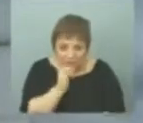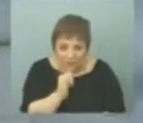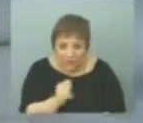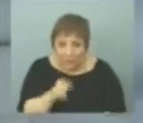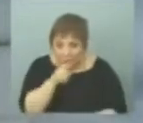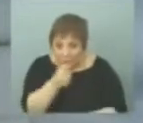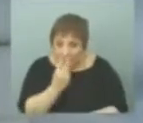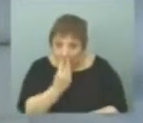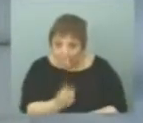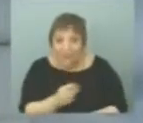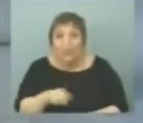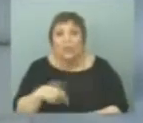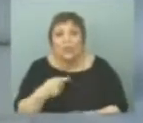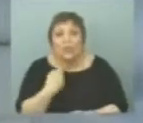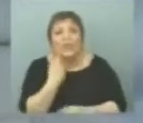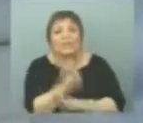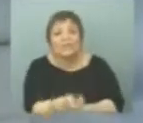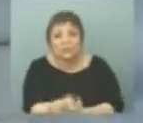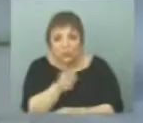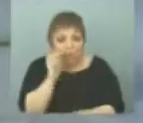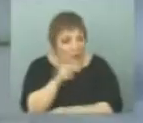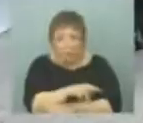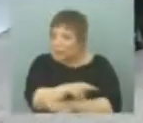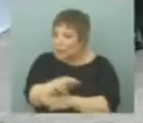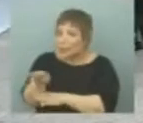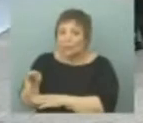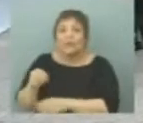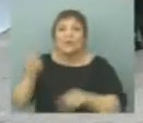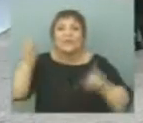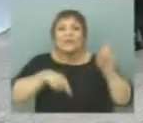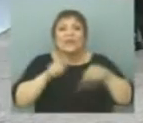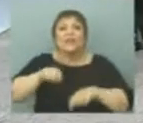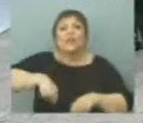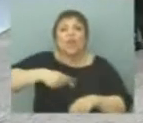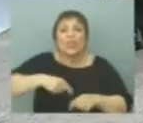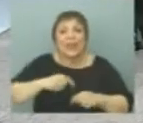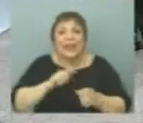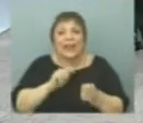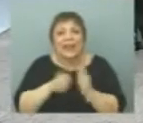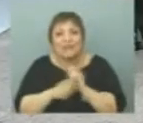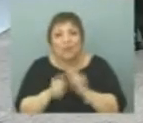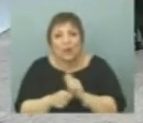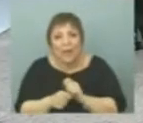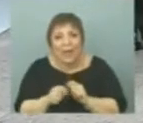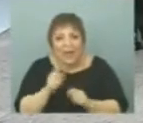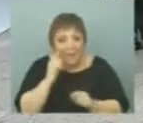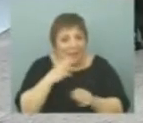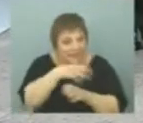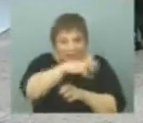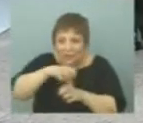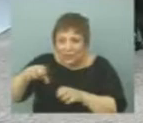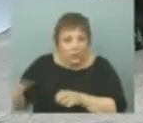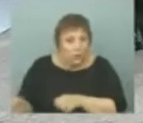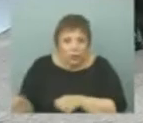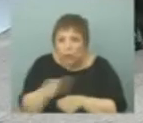cuando usted mira dónde se puso la inversión y de dónde vinieron esas reformas, usted pone los sectores y usted los va a encontrar